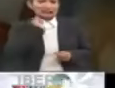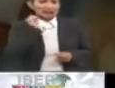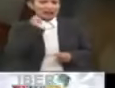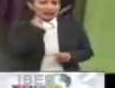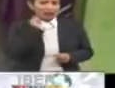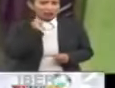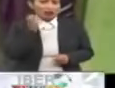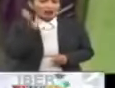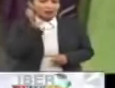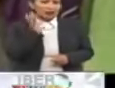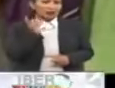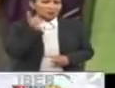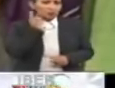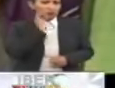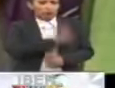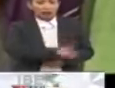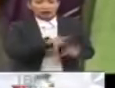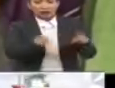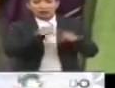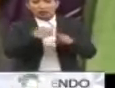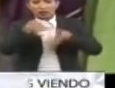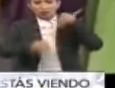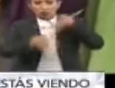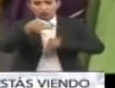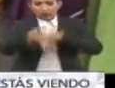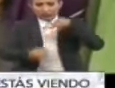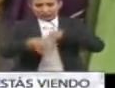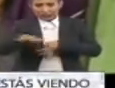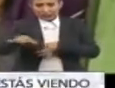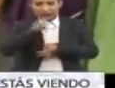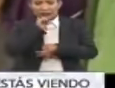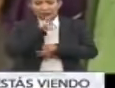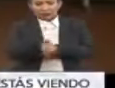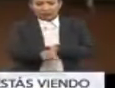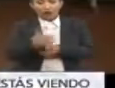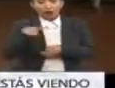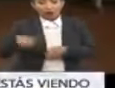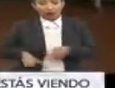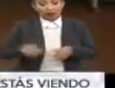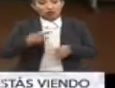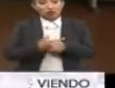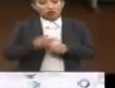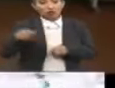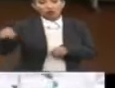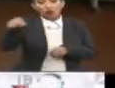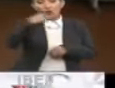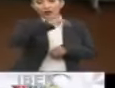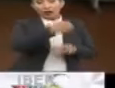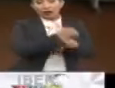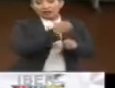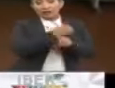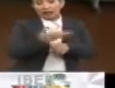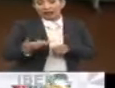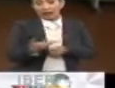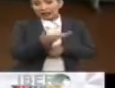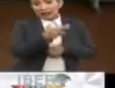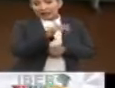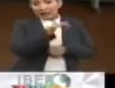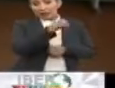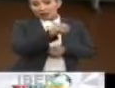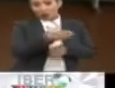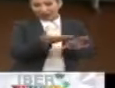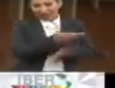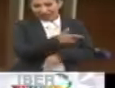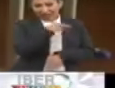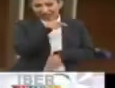en la Cámara, varios ministros, incluso gobernadores en el estado de Río, que